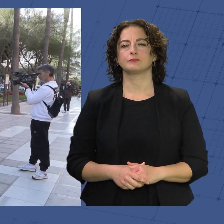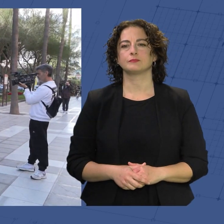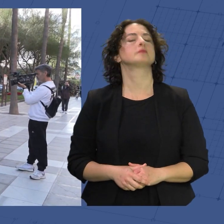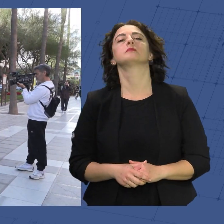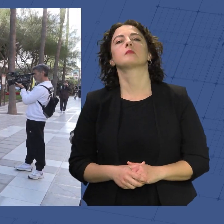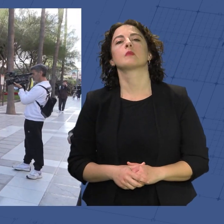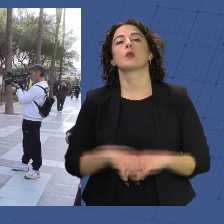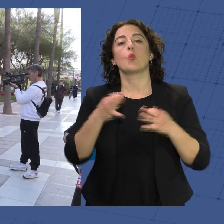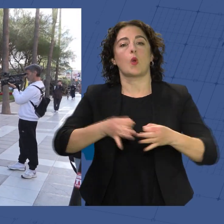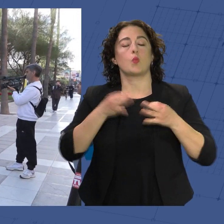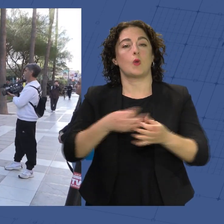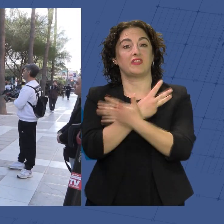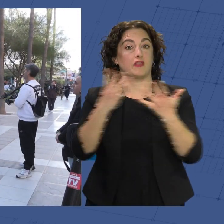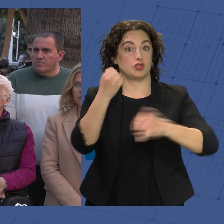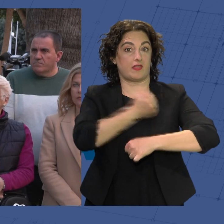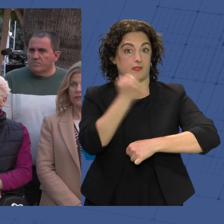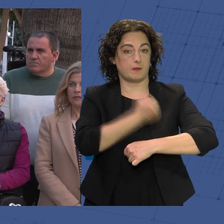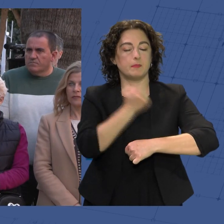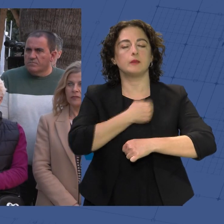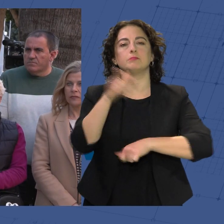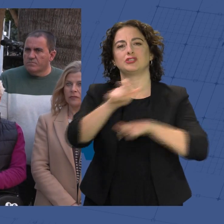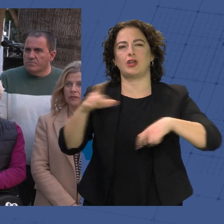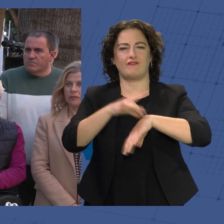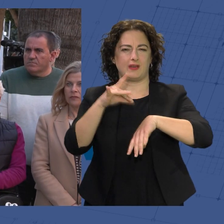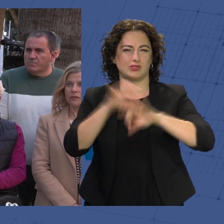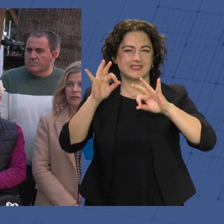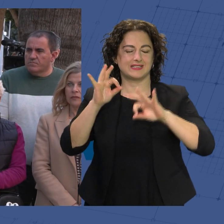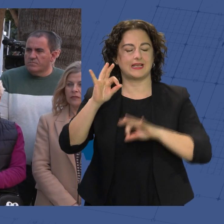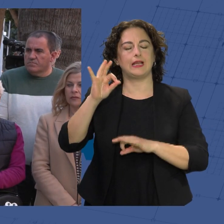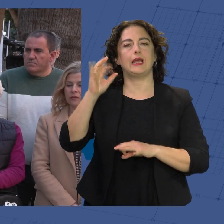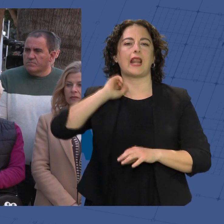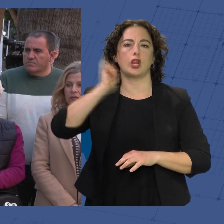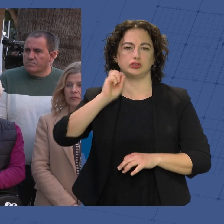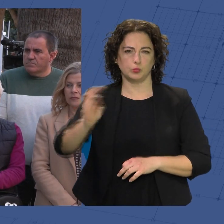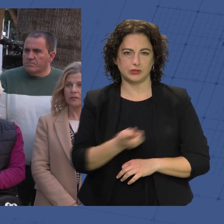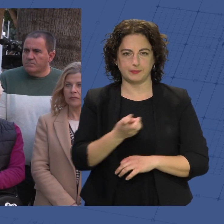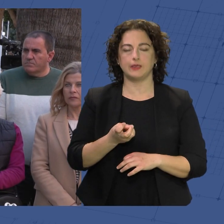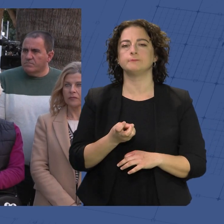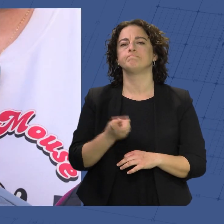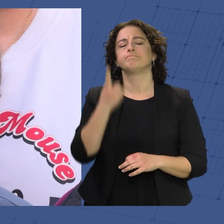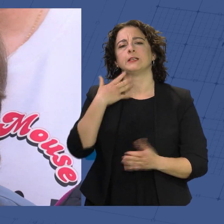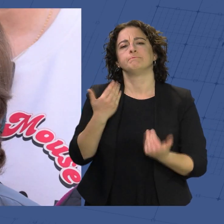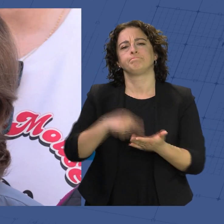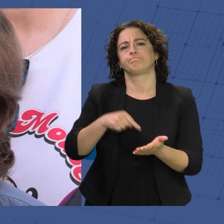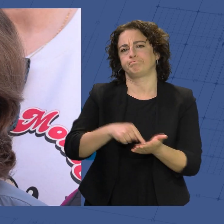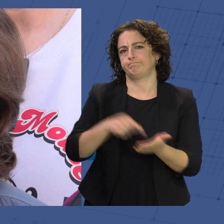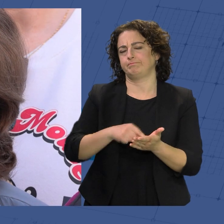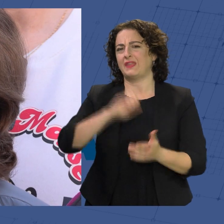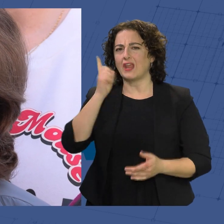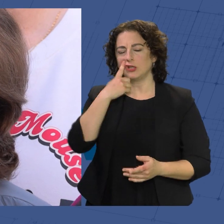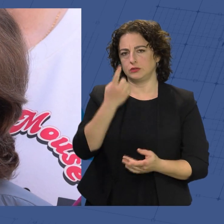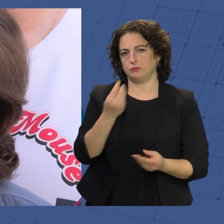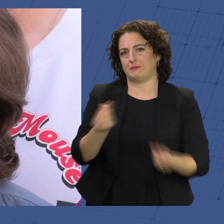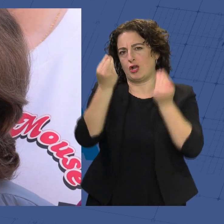Como cada 18 de diciembre, los enfermos de esclerosis múltiple reclaman mayor certeza en sus diagnósticos en la conmemoración